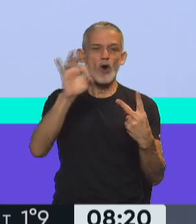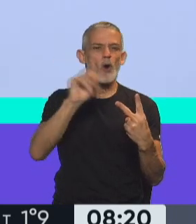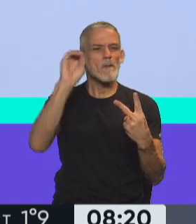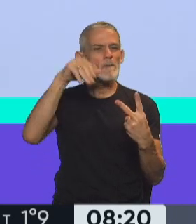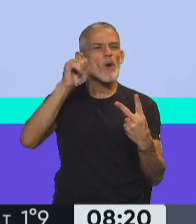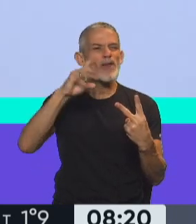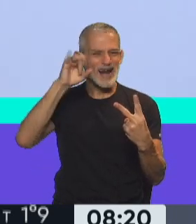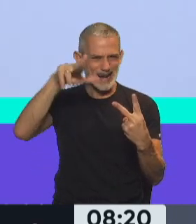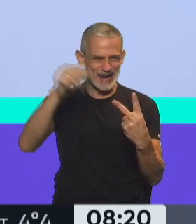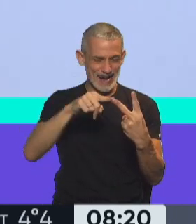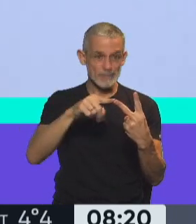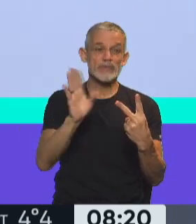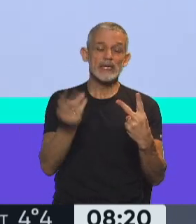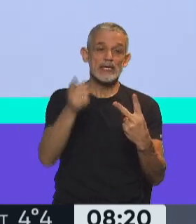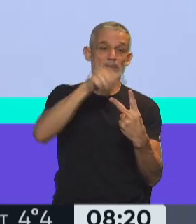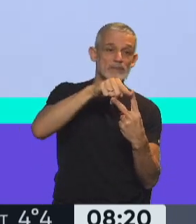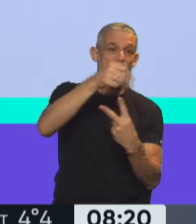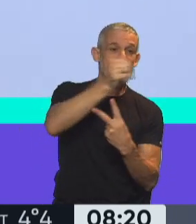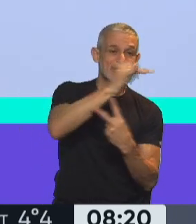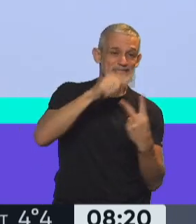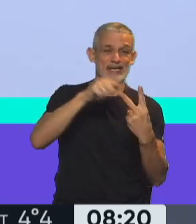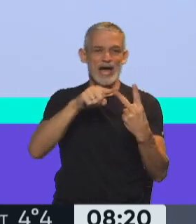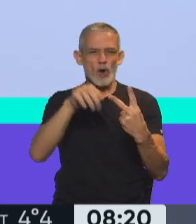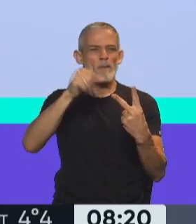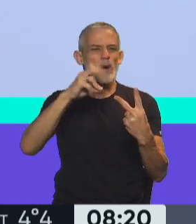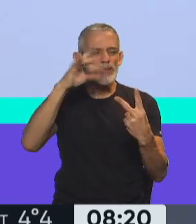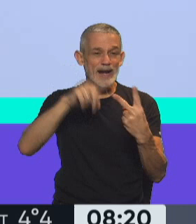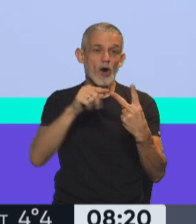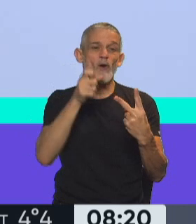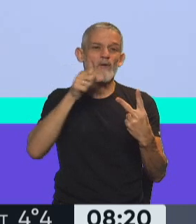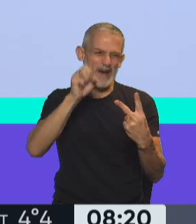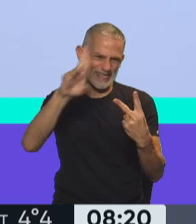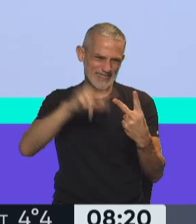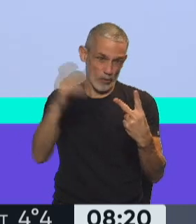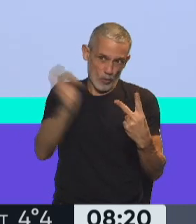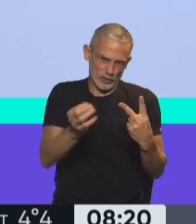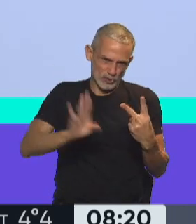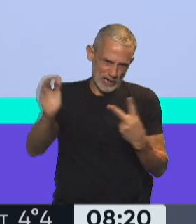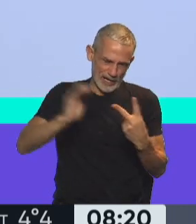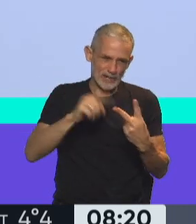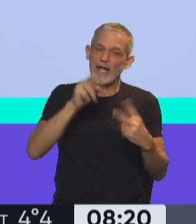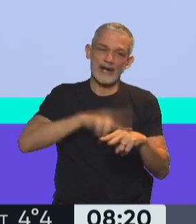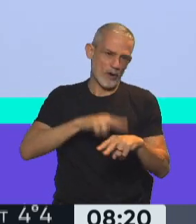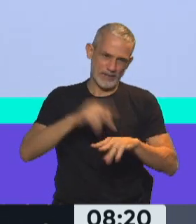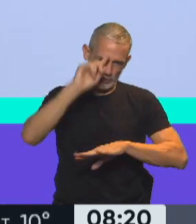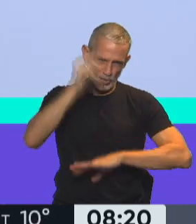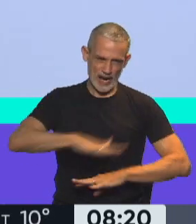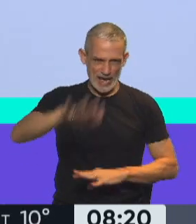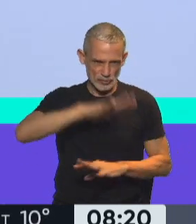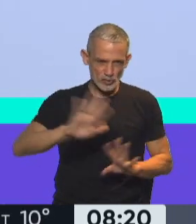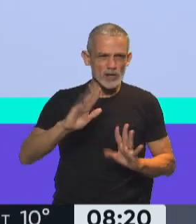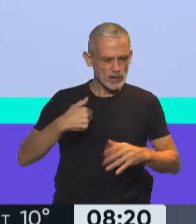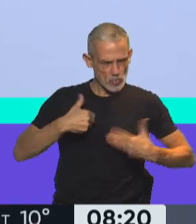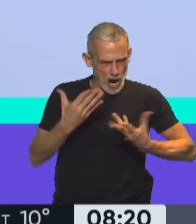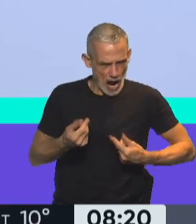Moderna y de AstraZeneca con Moderna o con Pfizer el día que la tengamos. Esas son las recomendaciones nacionales que nosotros hemos